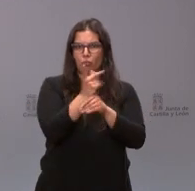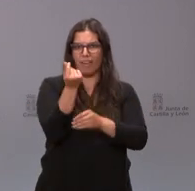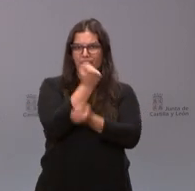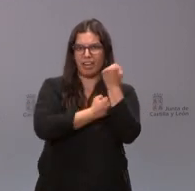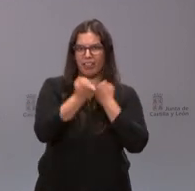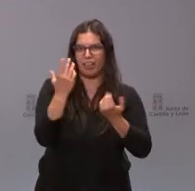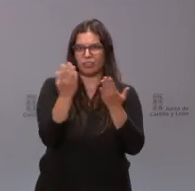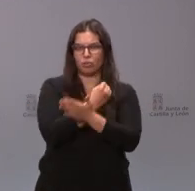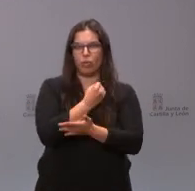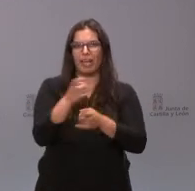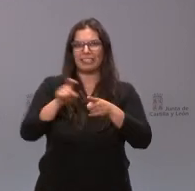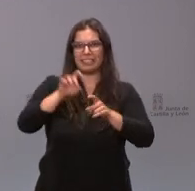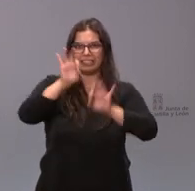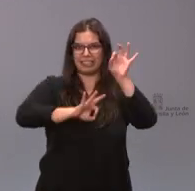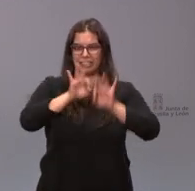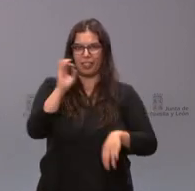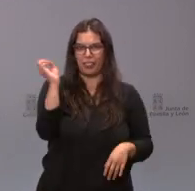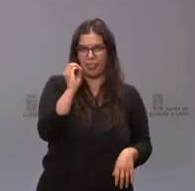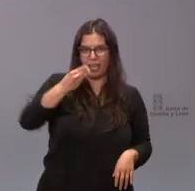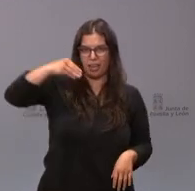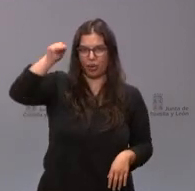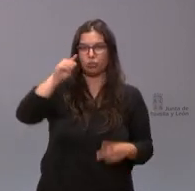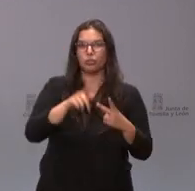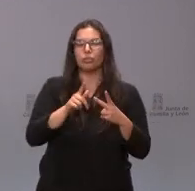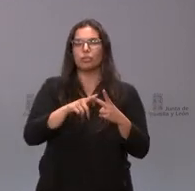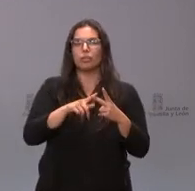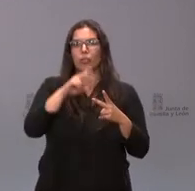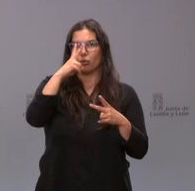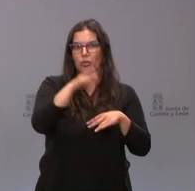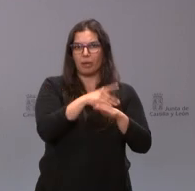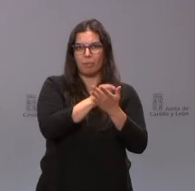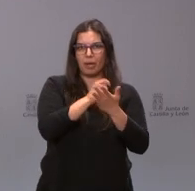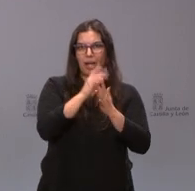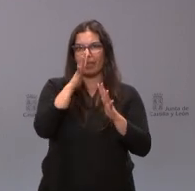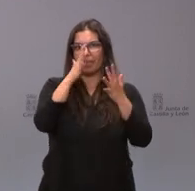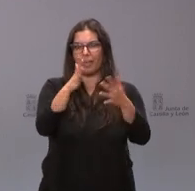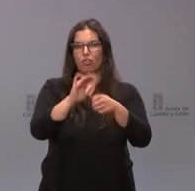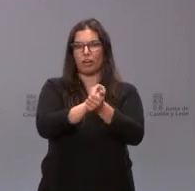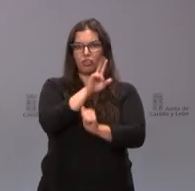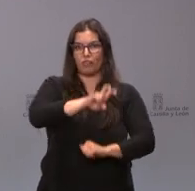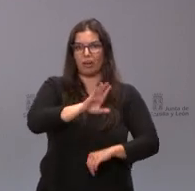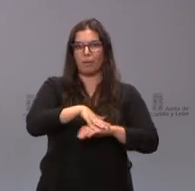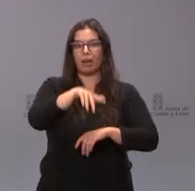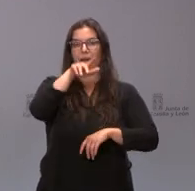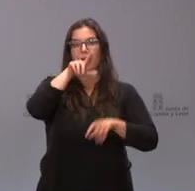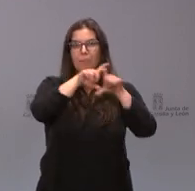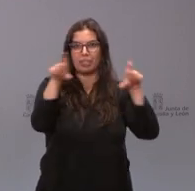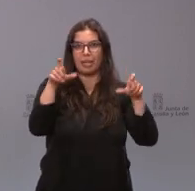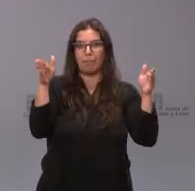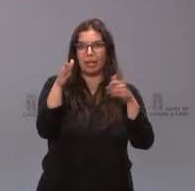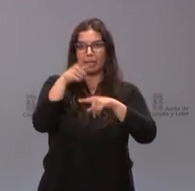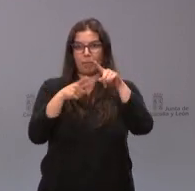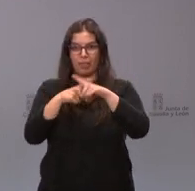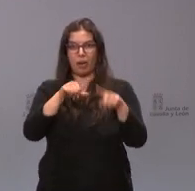a tipo de interés cero y con dos años de carencia y diez años de vigencia del crédito para aquellas pymes y